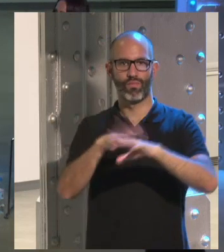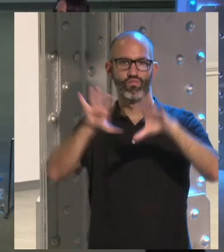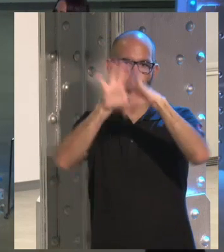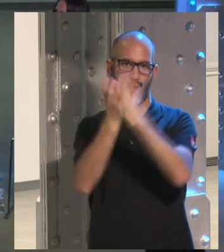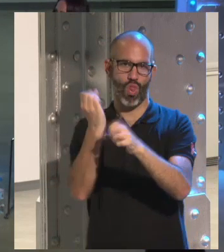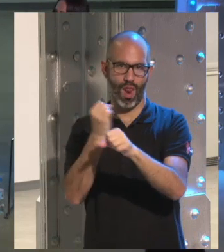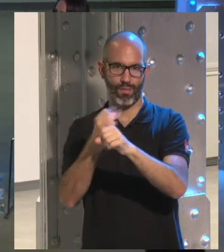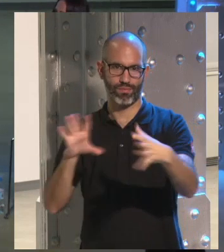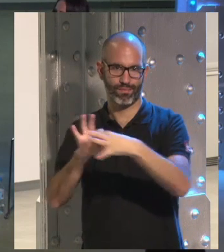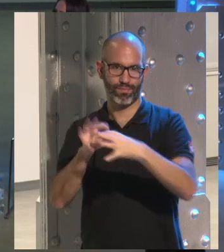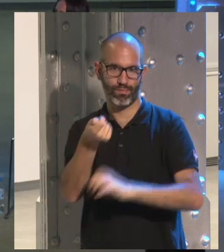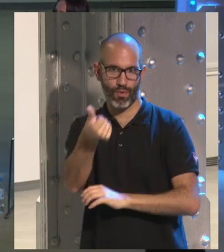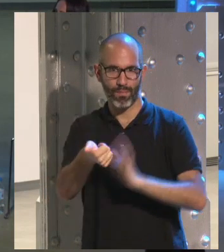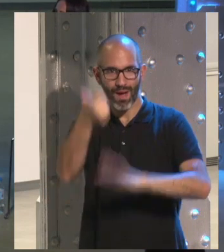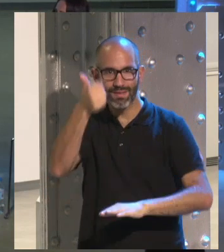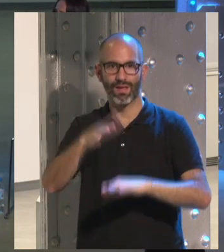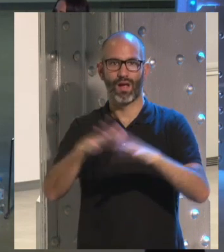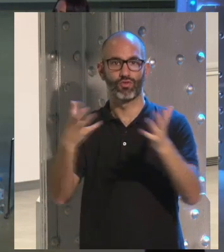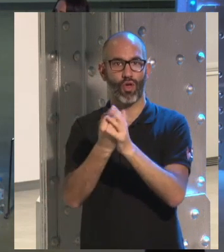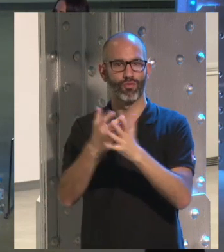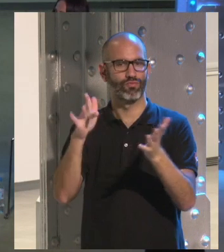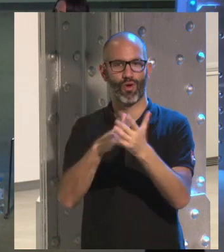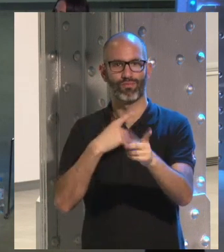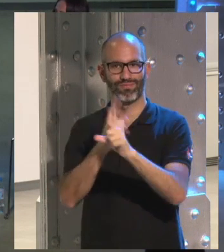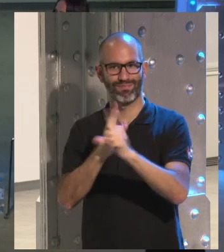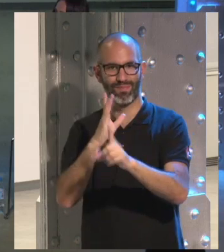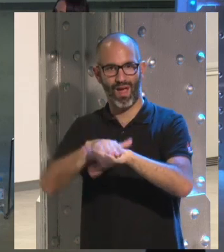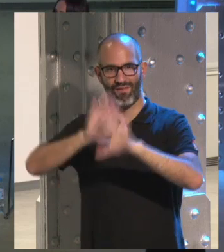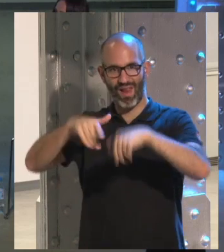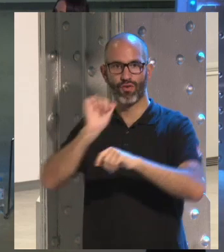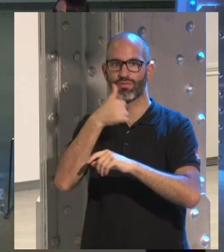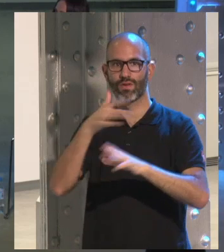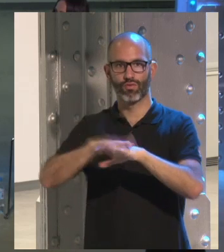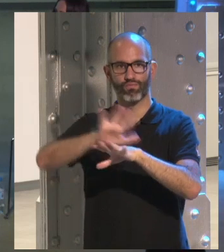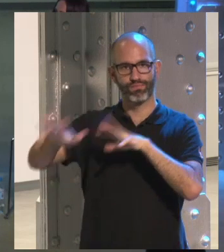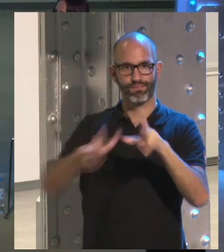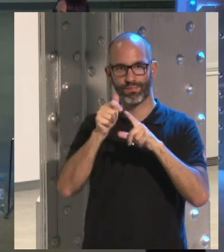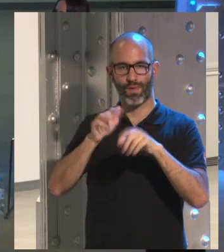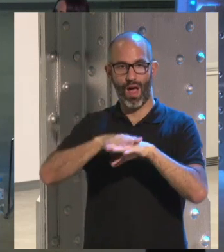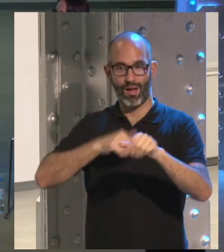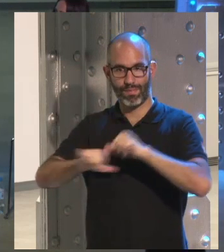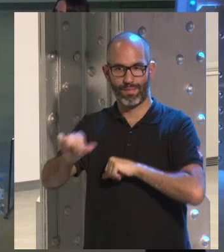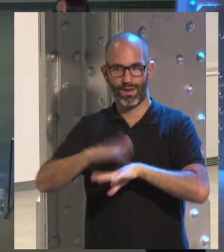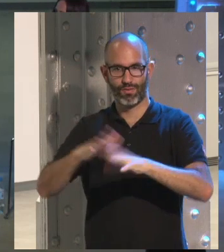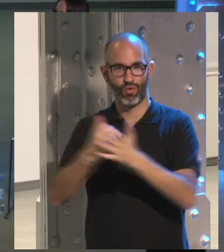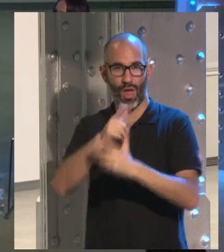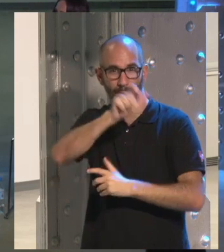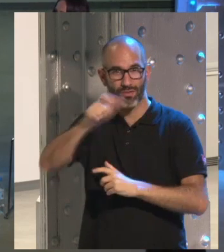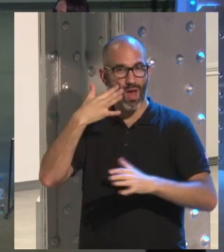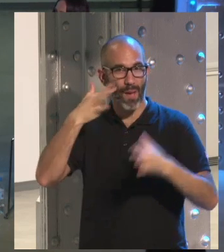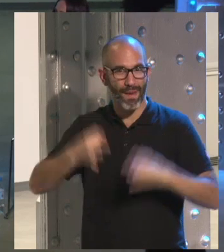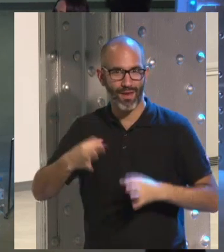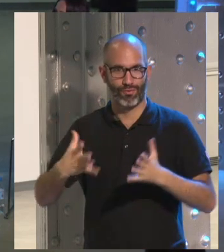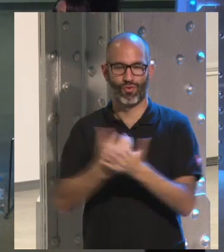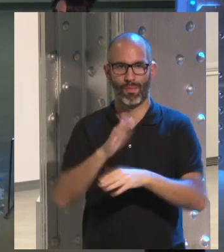laboral, sufrieron un ataque brutal y se llevaron todas las contraseñas y, en fin, todo el mundo estuvo en riesgo y